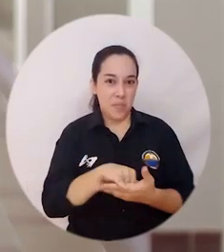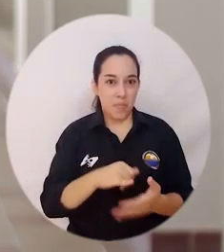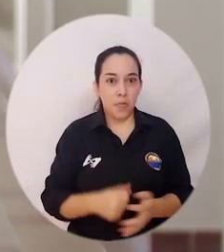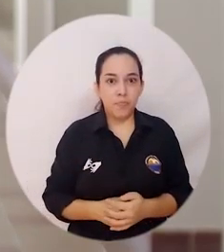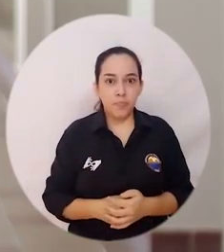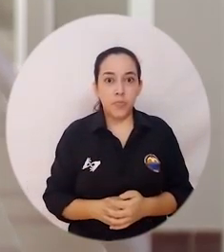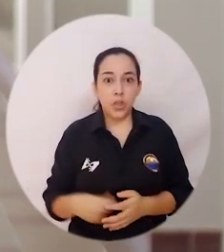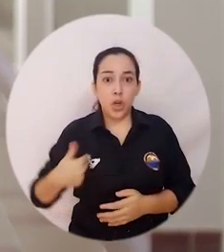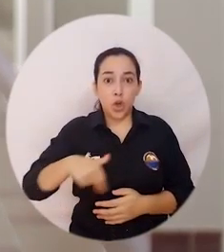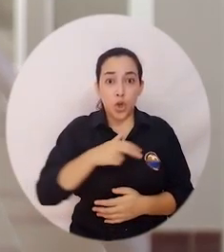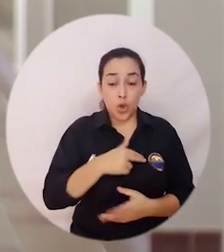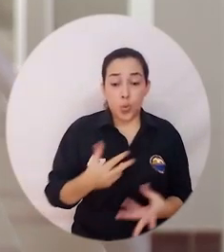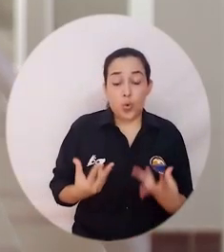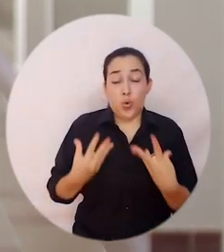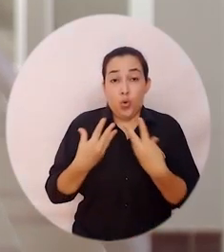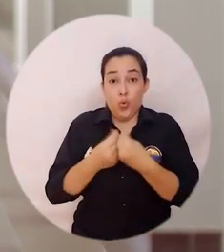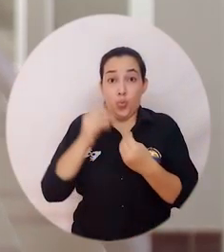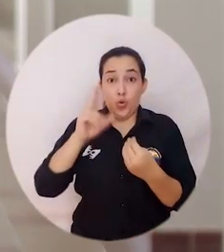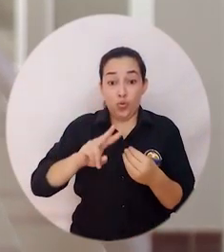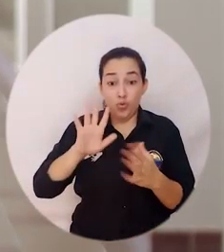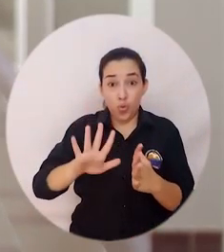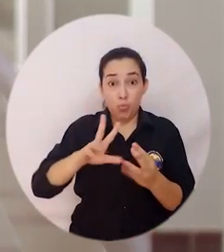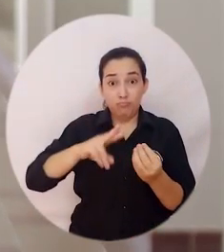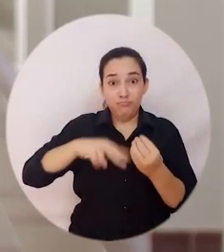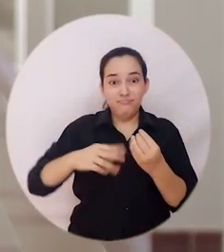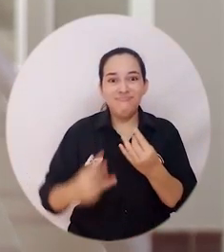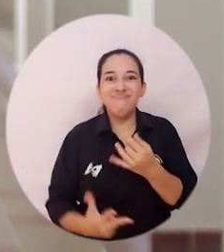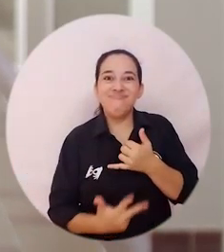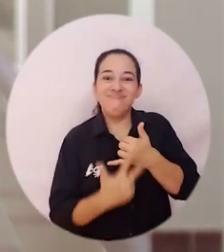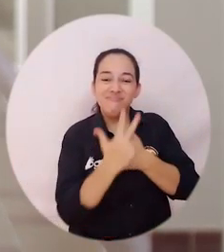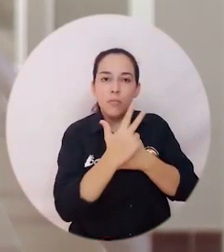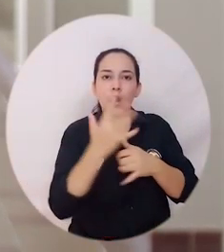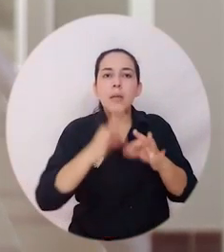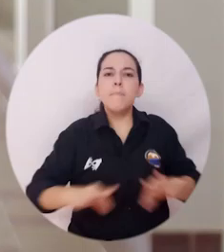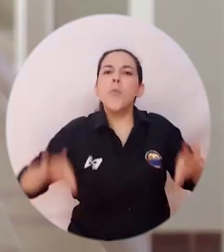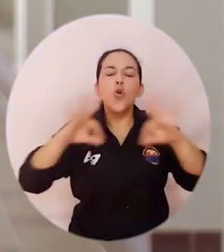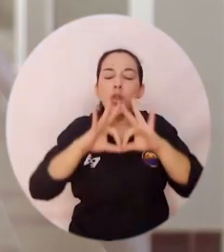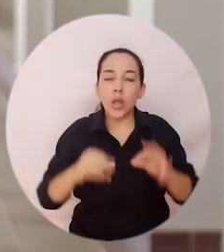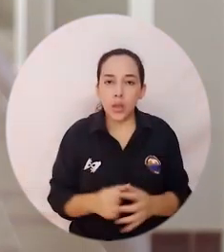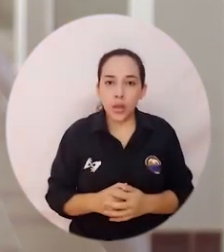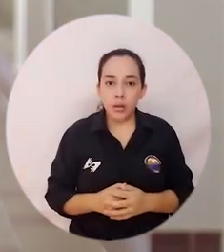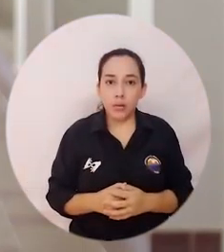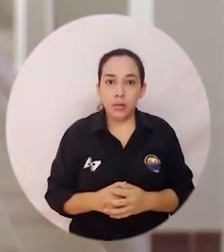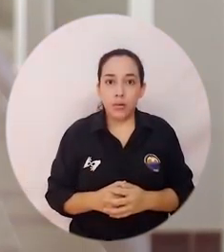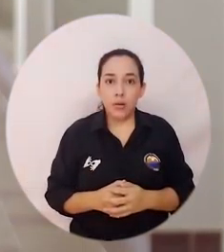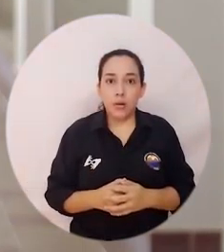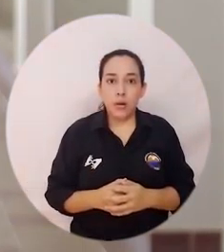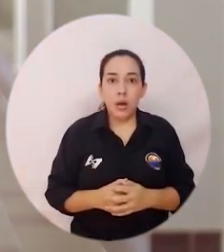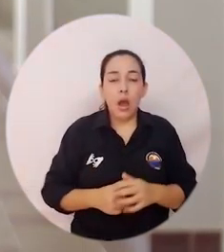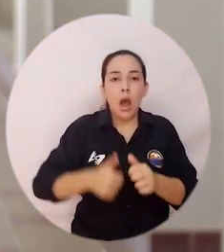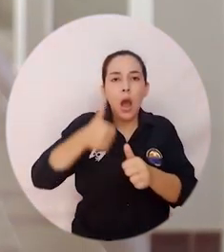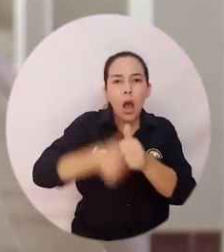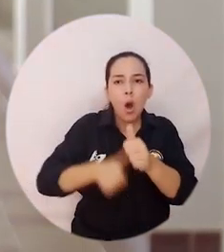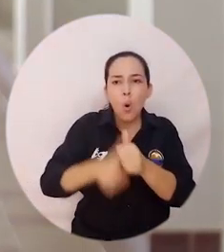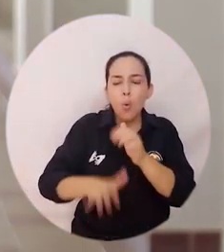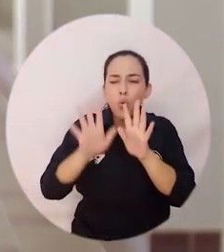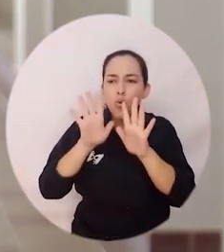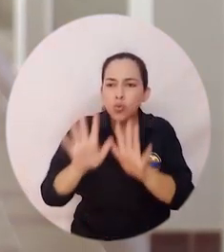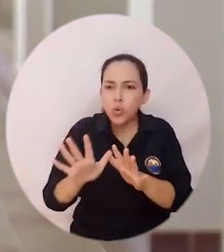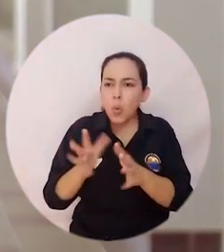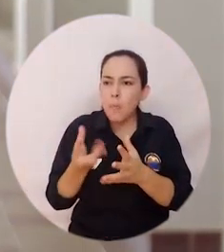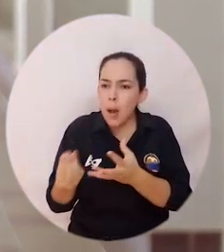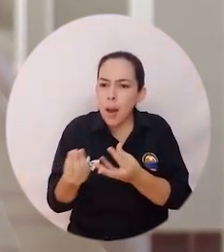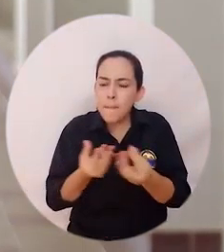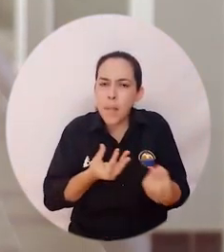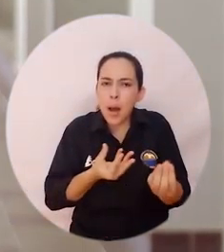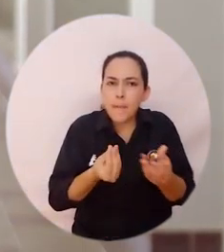como parlamentarios obtuvimos una responsabilidad fundamental y es que desde cada una de las comisiones del Parlamento